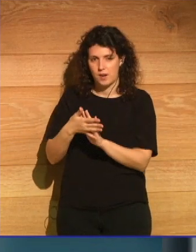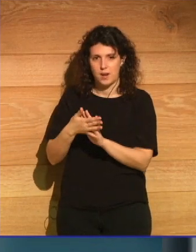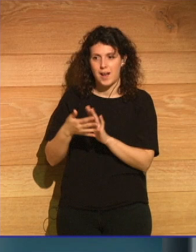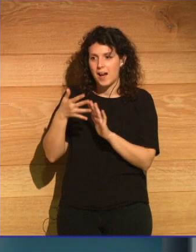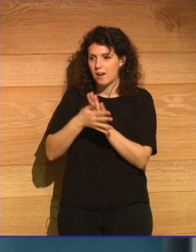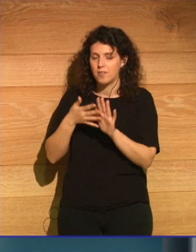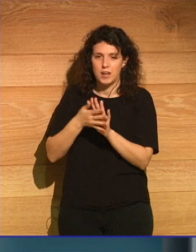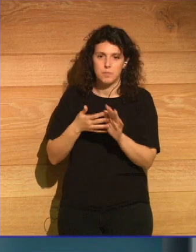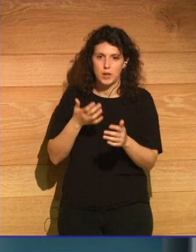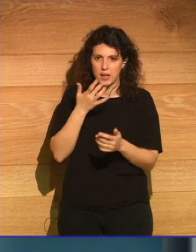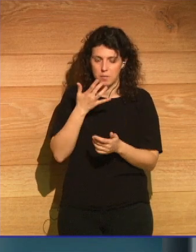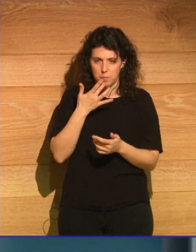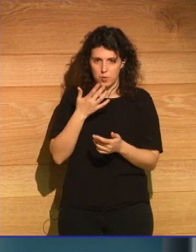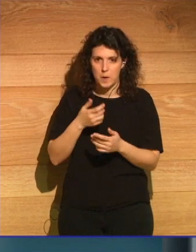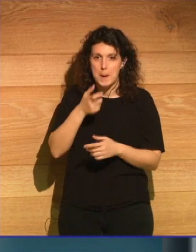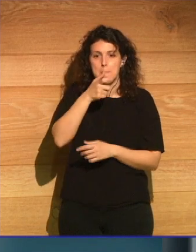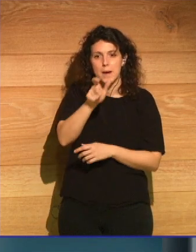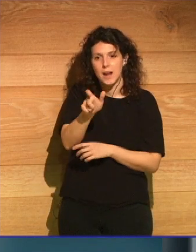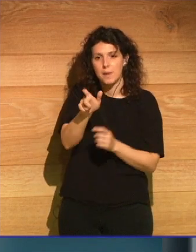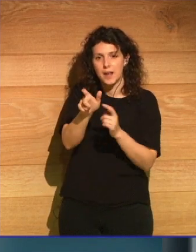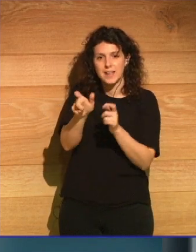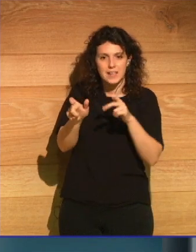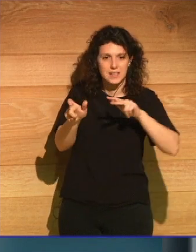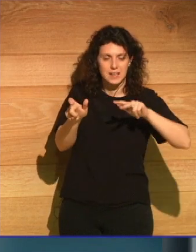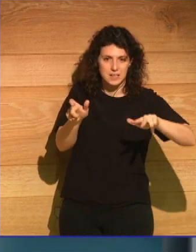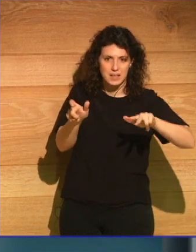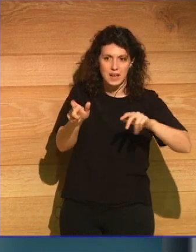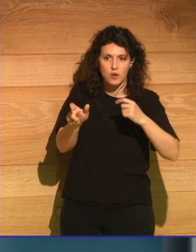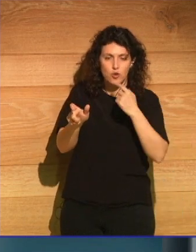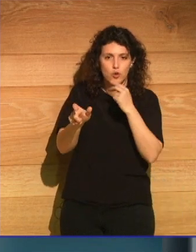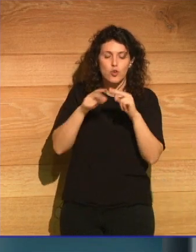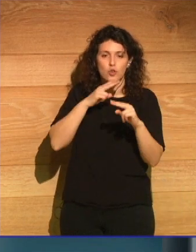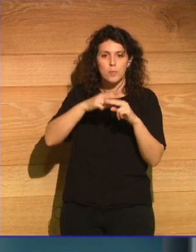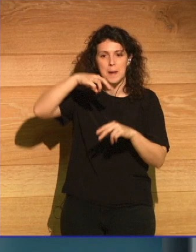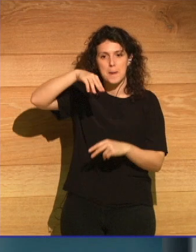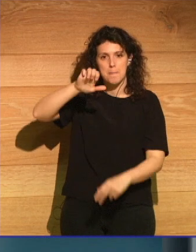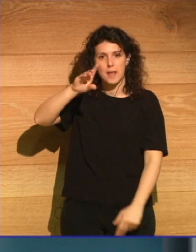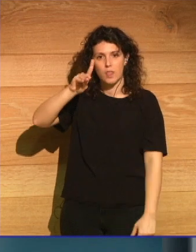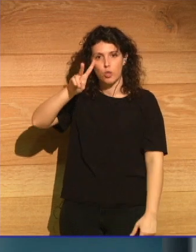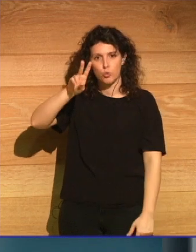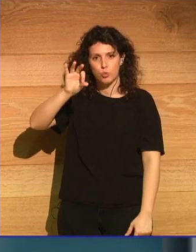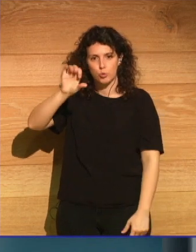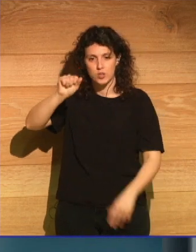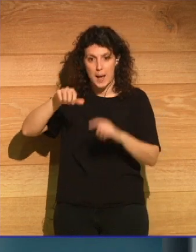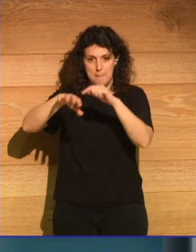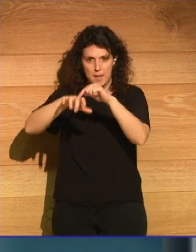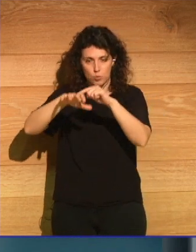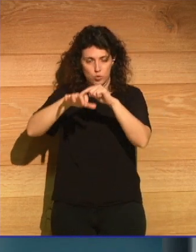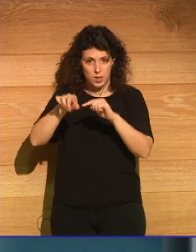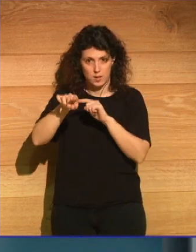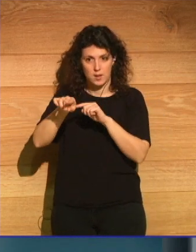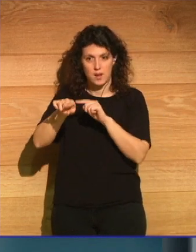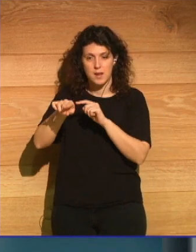palabra que tenemos en español para este animal es medusa, como la